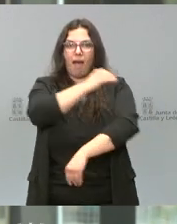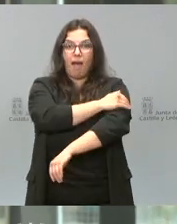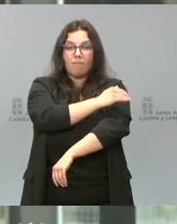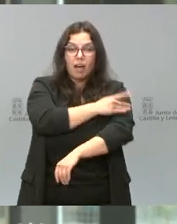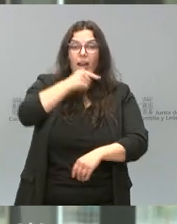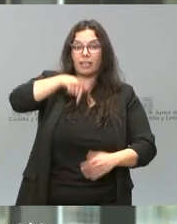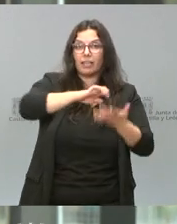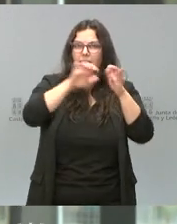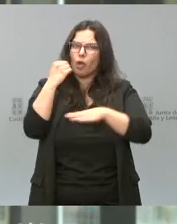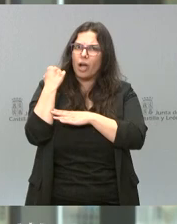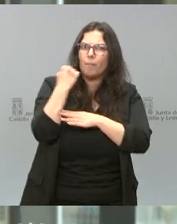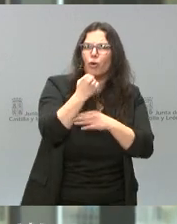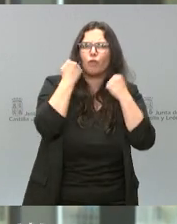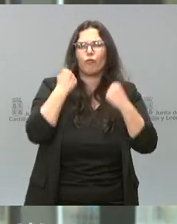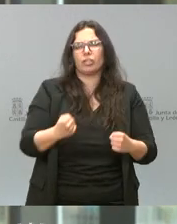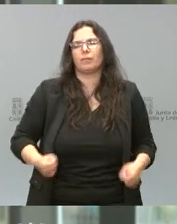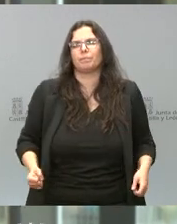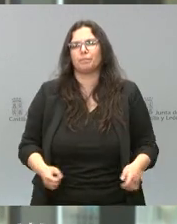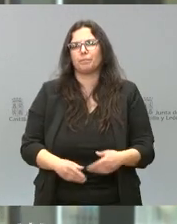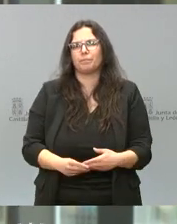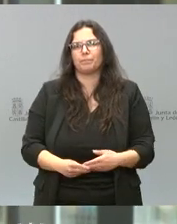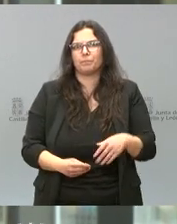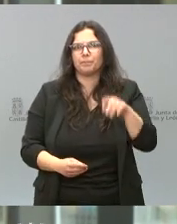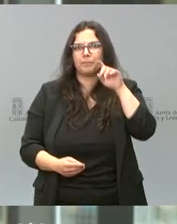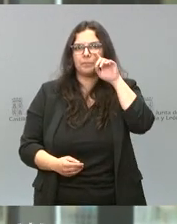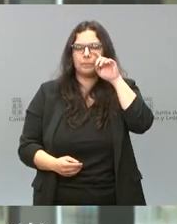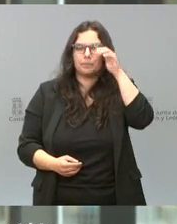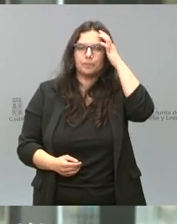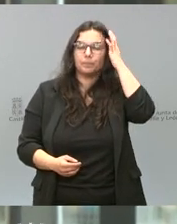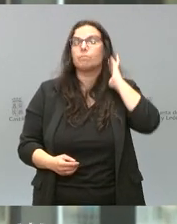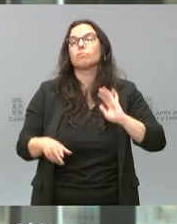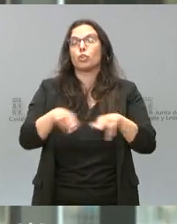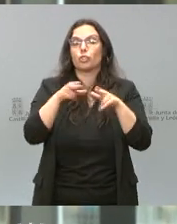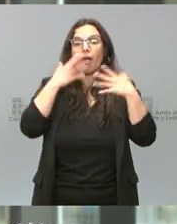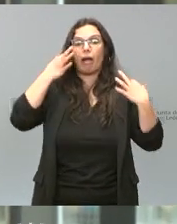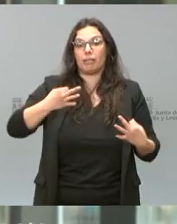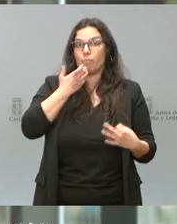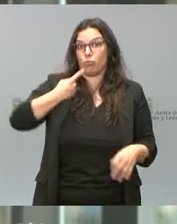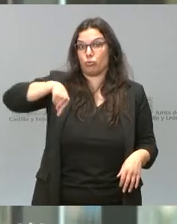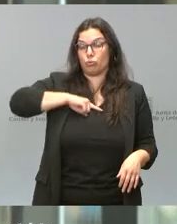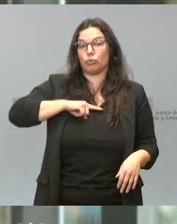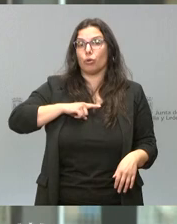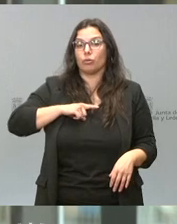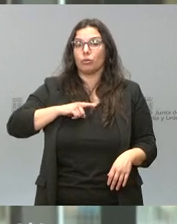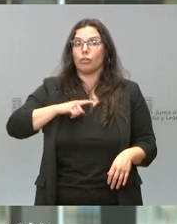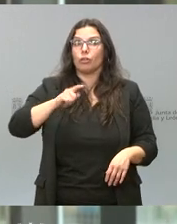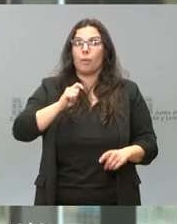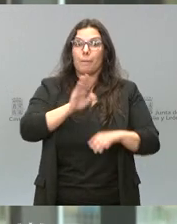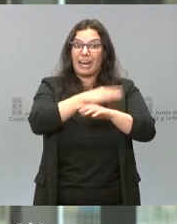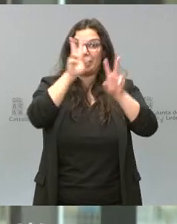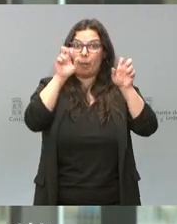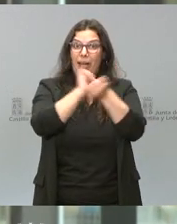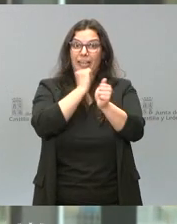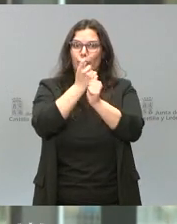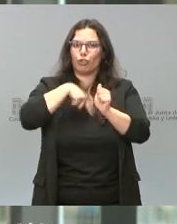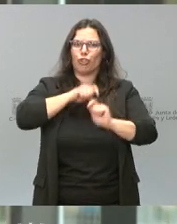León tiene un respaldo muy destacado. Sociedades de garantía como Iberaval somos parte de la solución del crédito y creo que